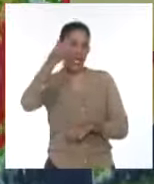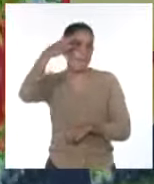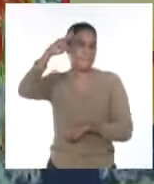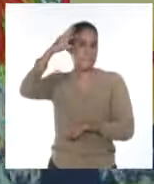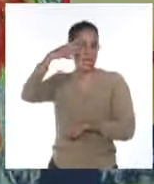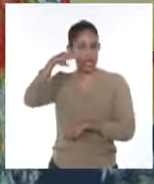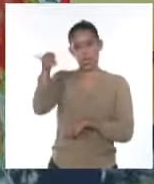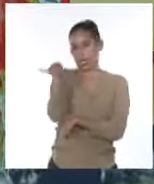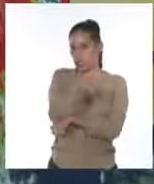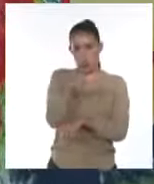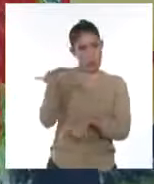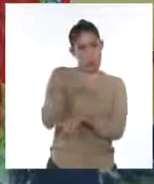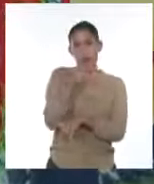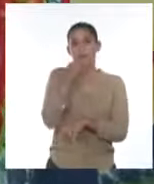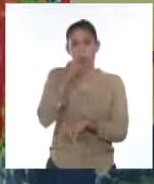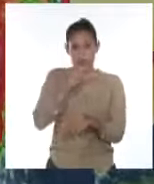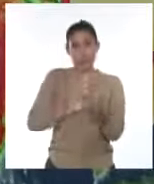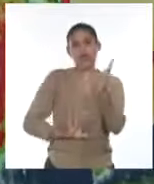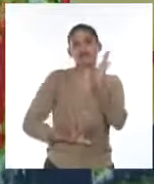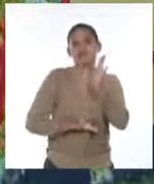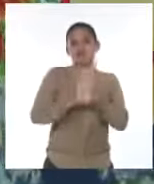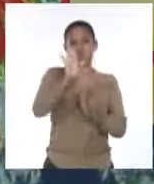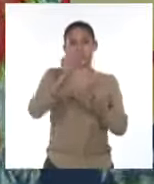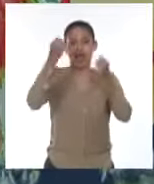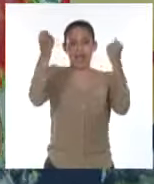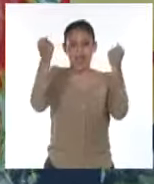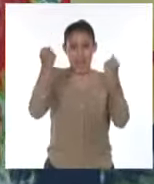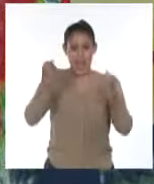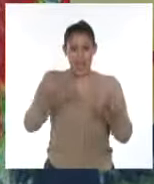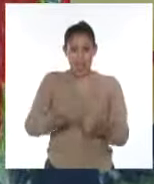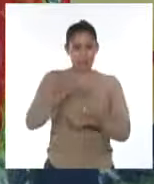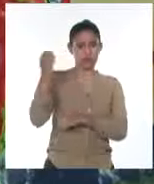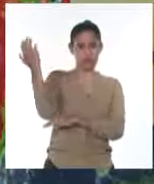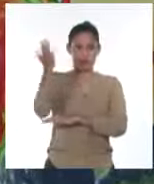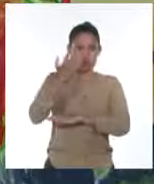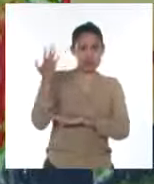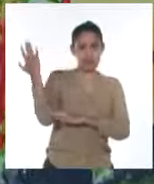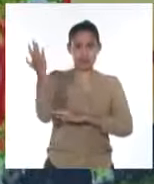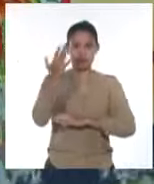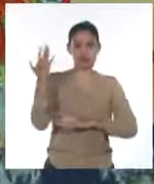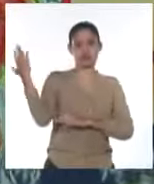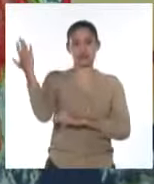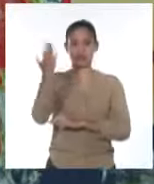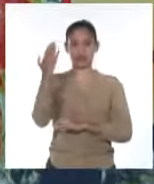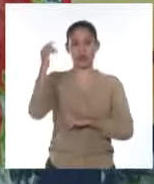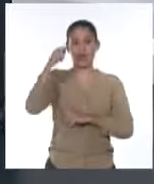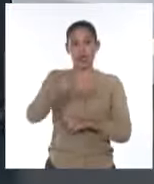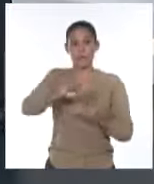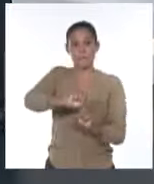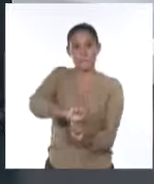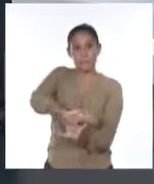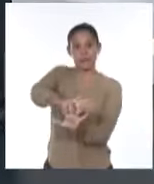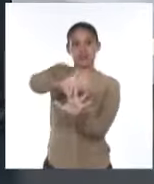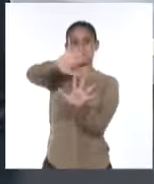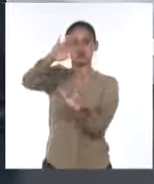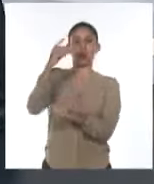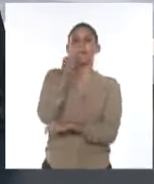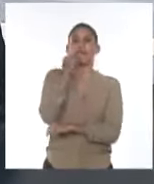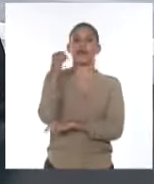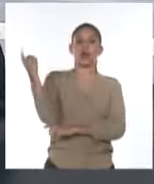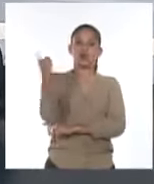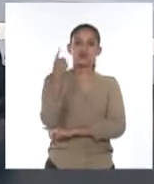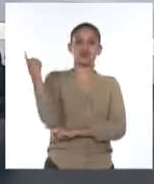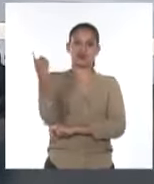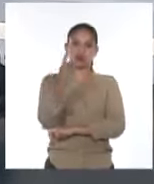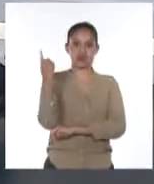son muy favorables para una intensificación y en el Golfo de México debe alcanzar la categoría de huracán. Bueno,